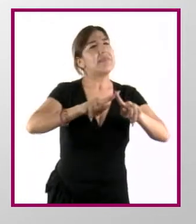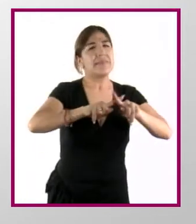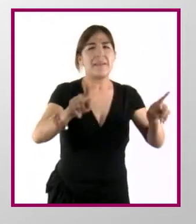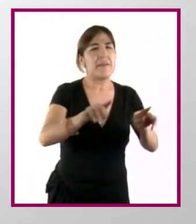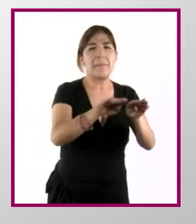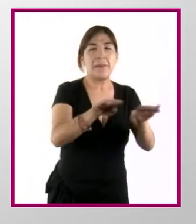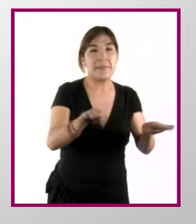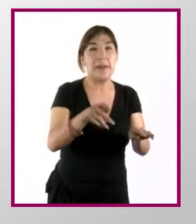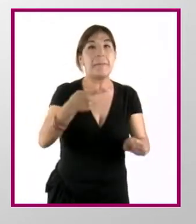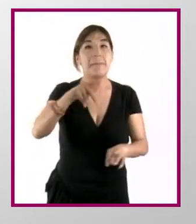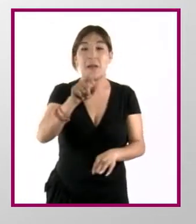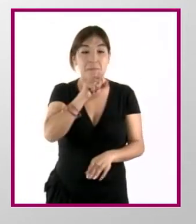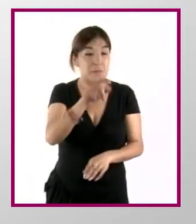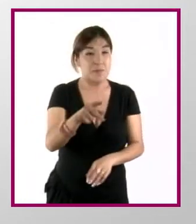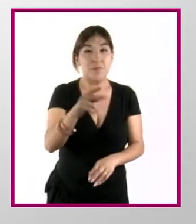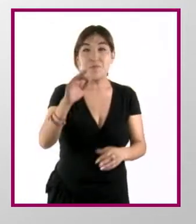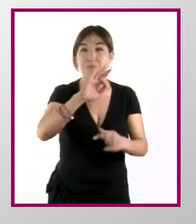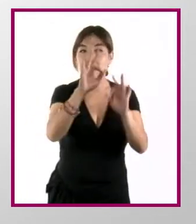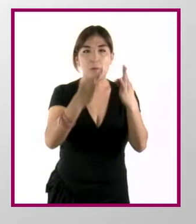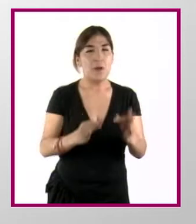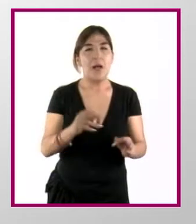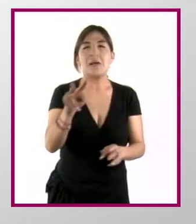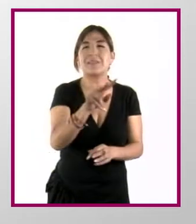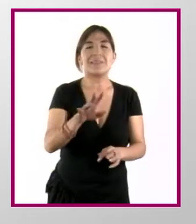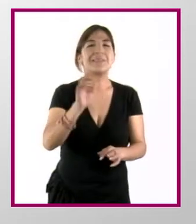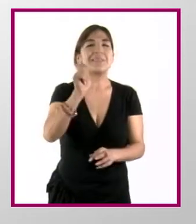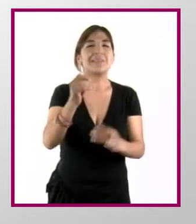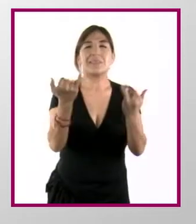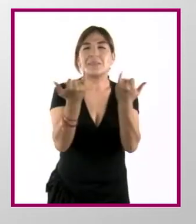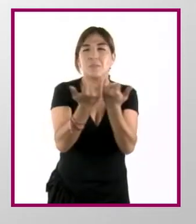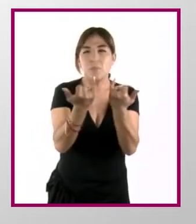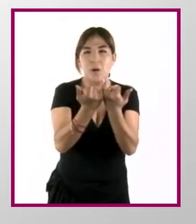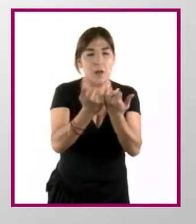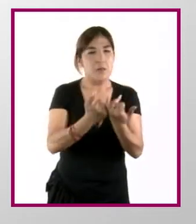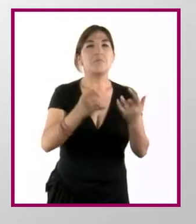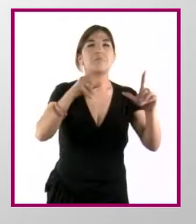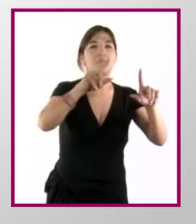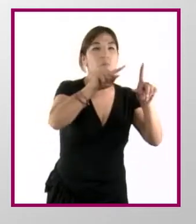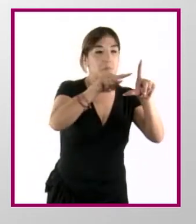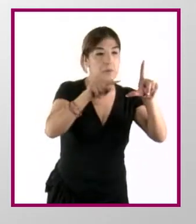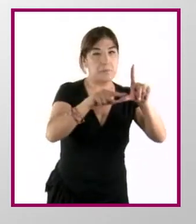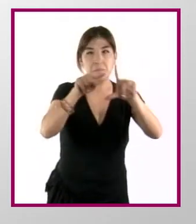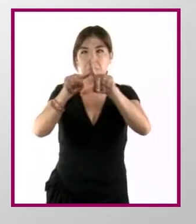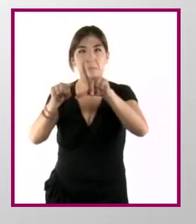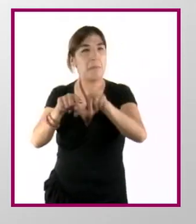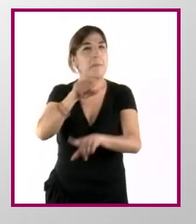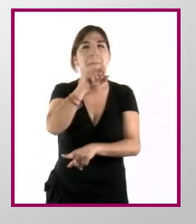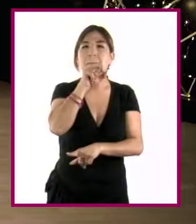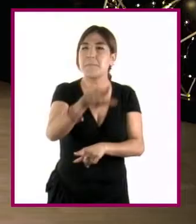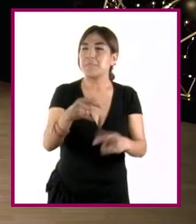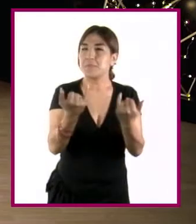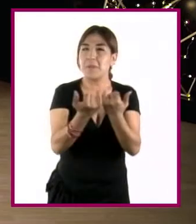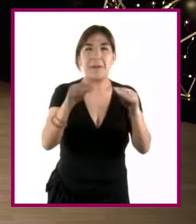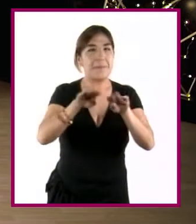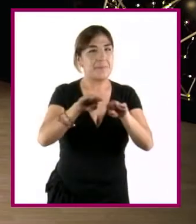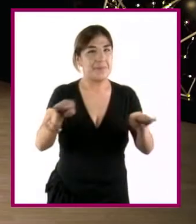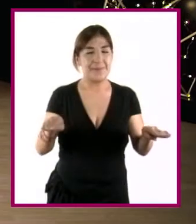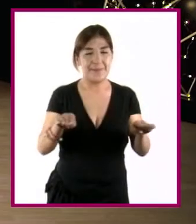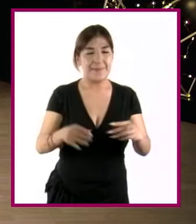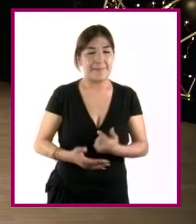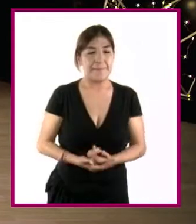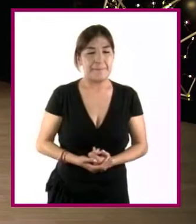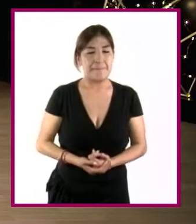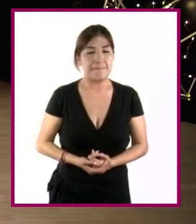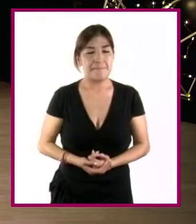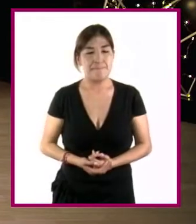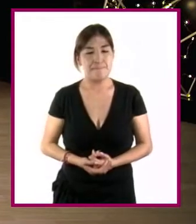los segmentos de las dos figuras son proporcionales y sus ángulos son congruentes. Es decir, tienen la misma medida. Entonces,